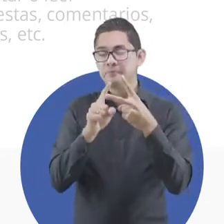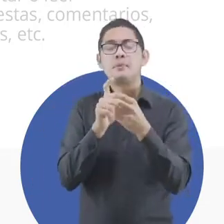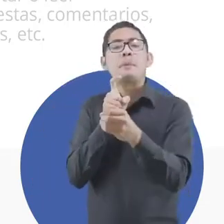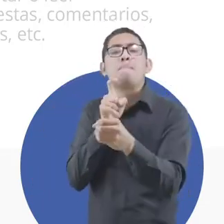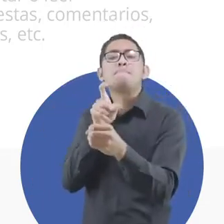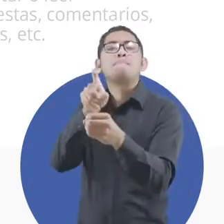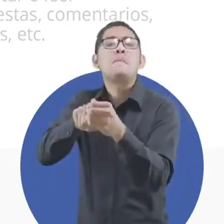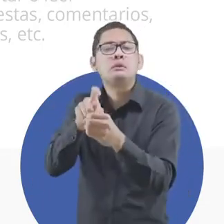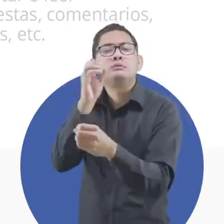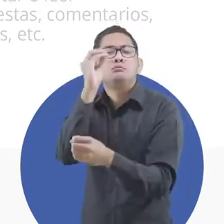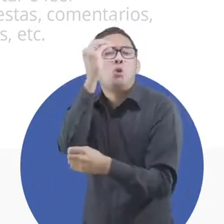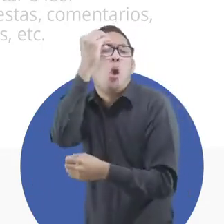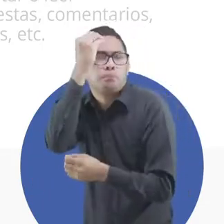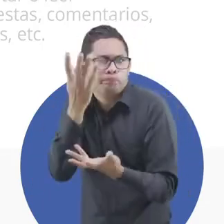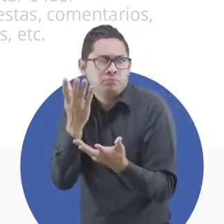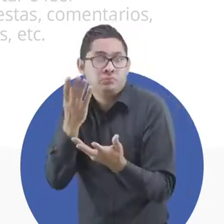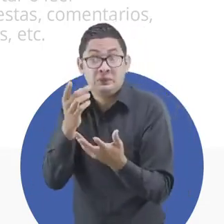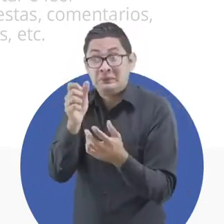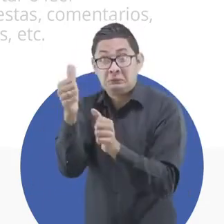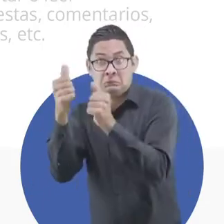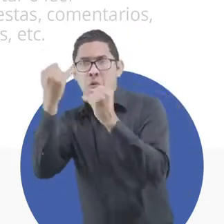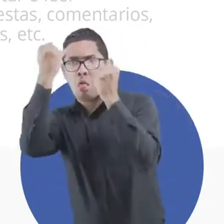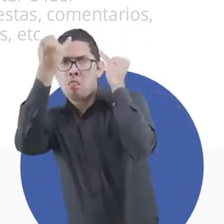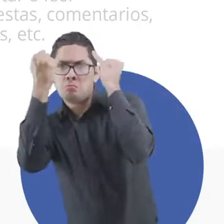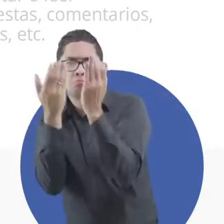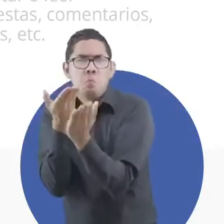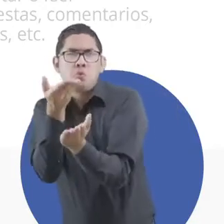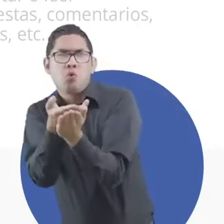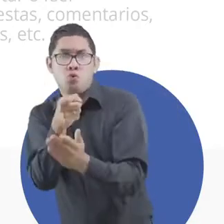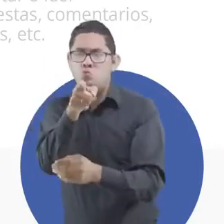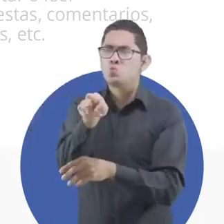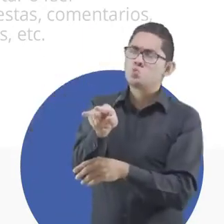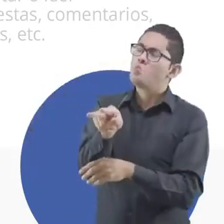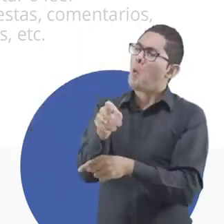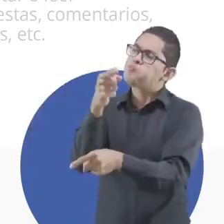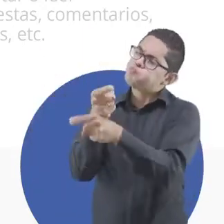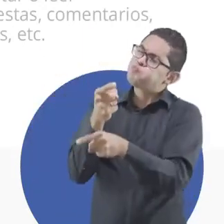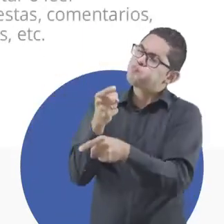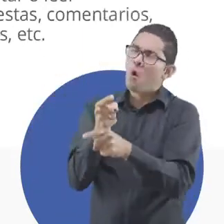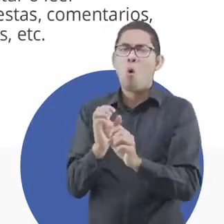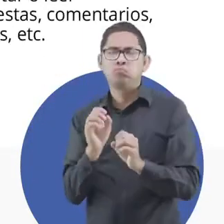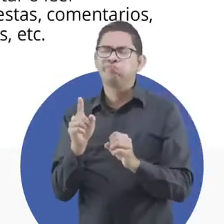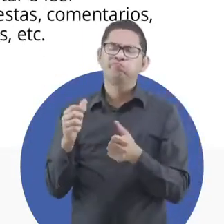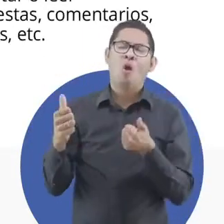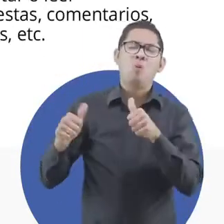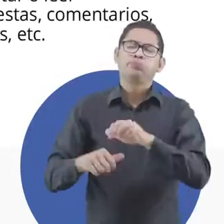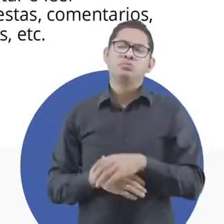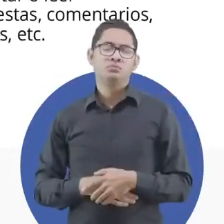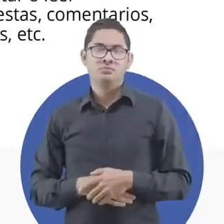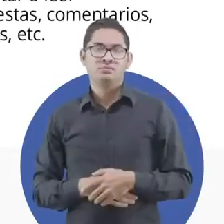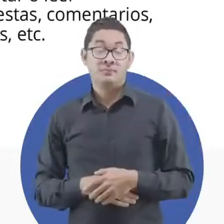Participante Puedes opinar o mostrar tu acuerdo o desacuerdo sobre las propuestas de otros. Visitante